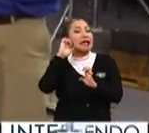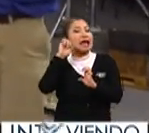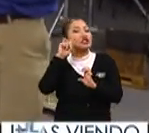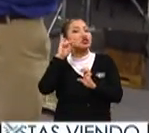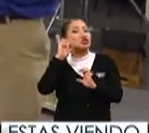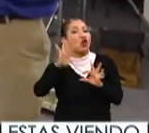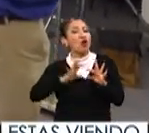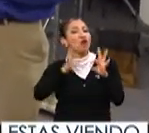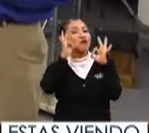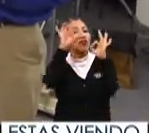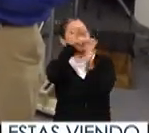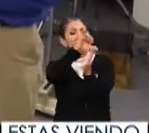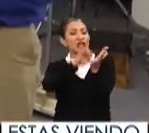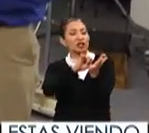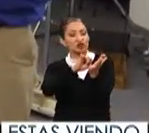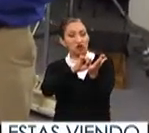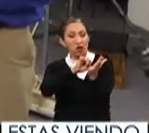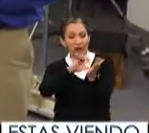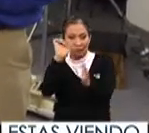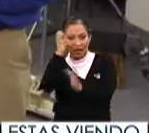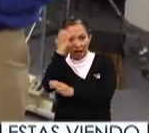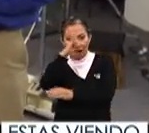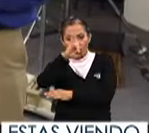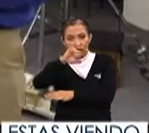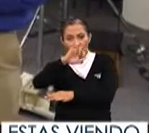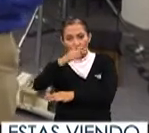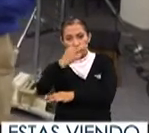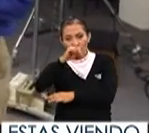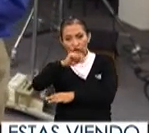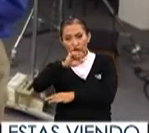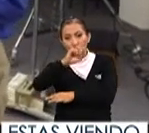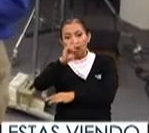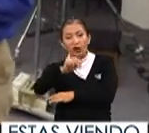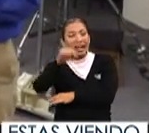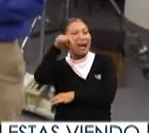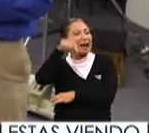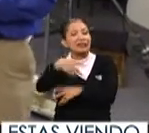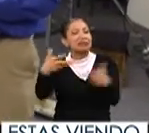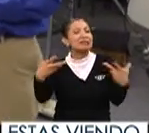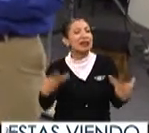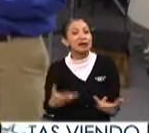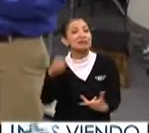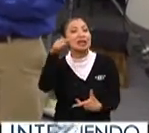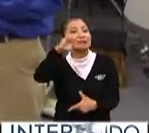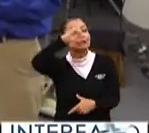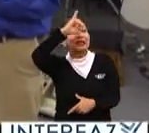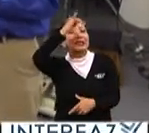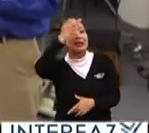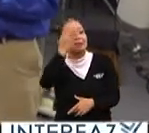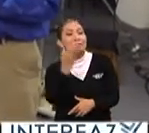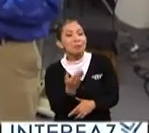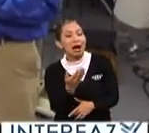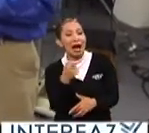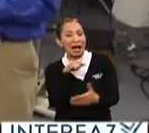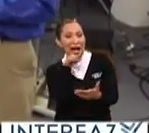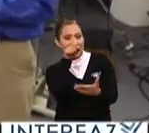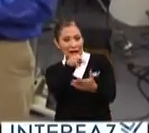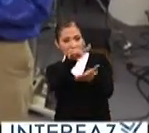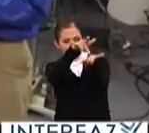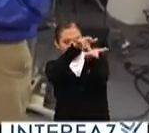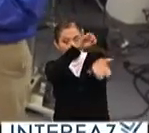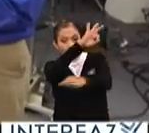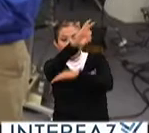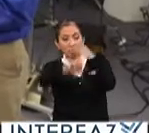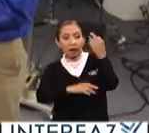del centro espacial Johnson donde se sacan las imágenes de